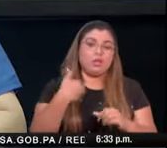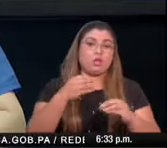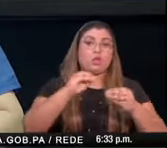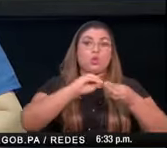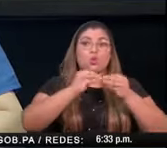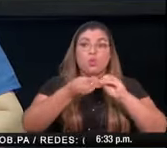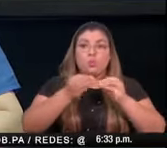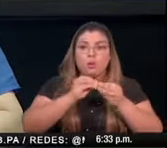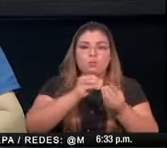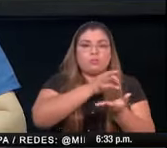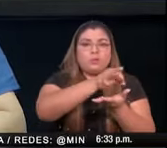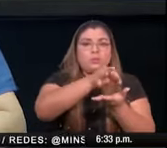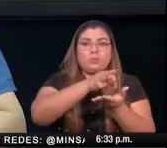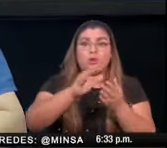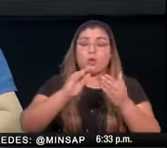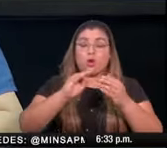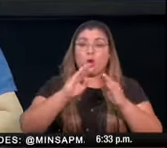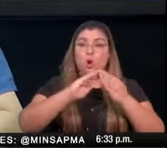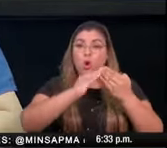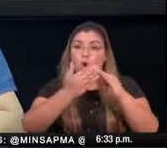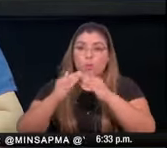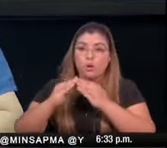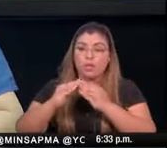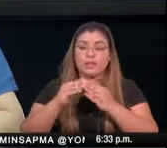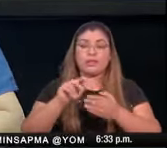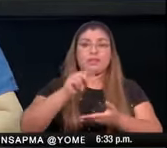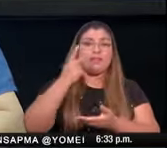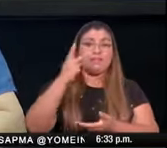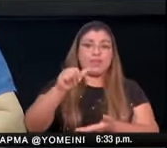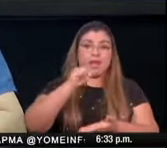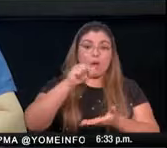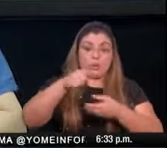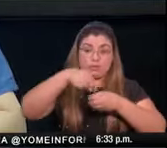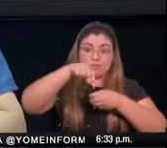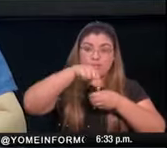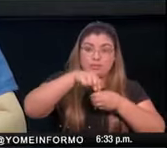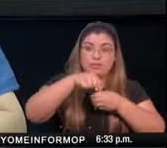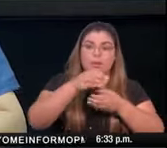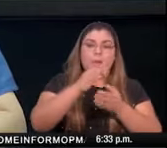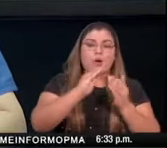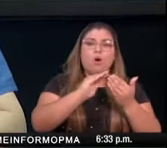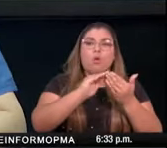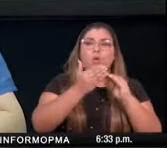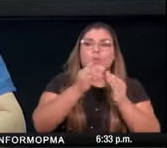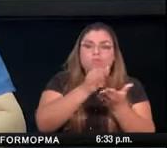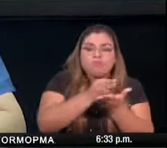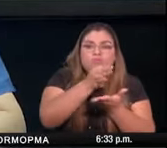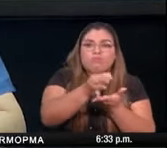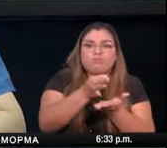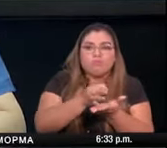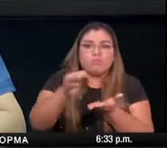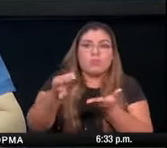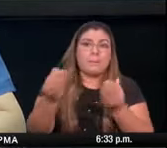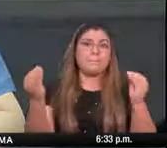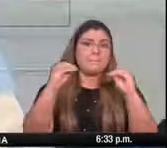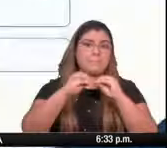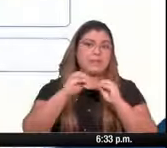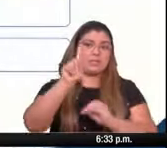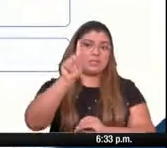de distritos y corregimientos con índice mayor de uno en este sentido